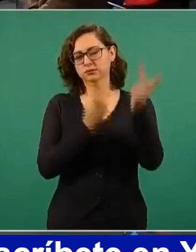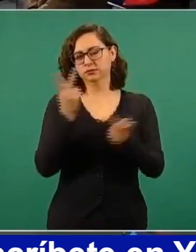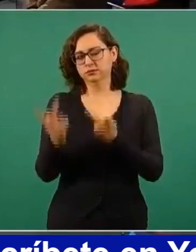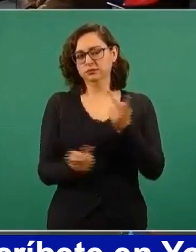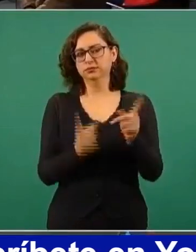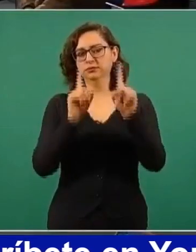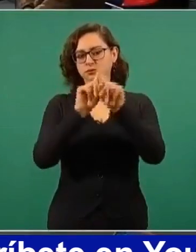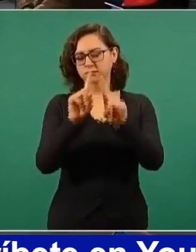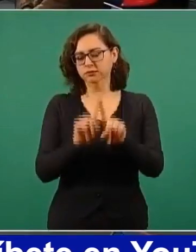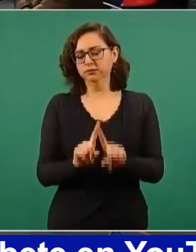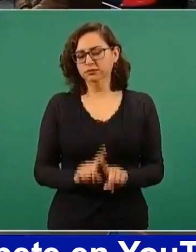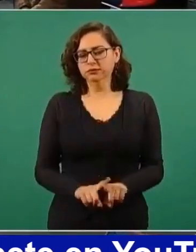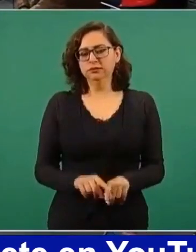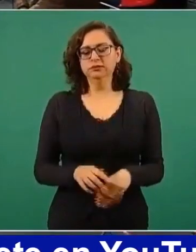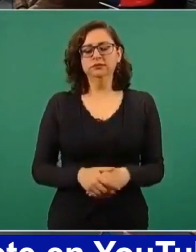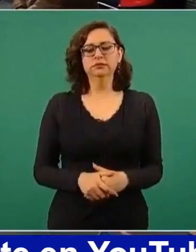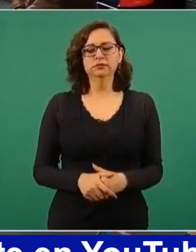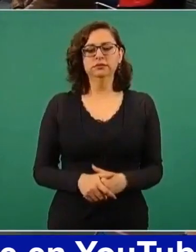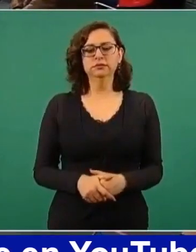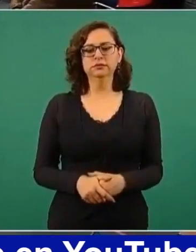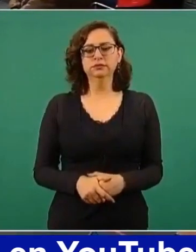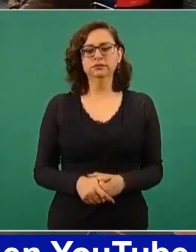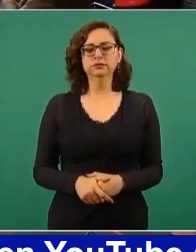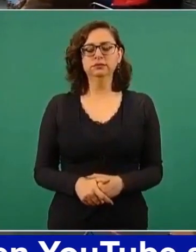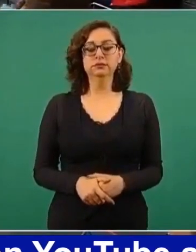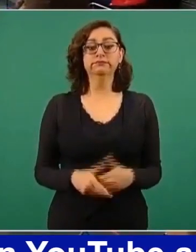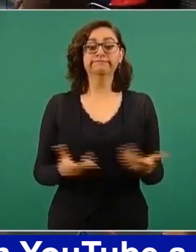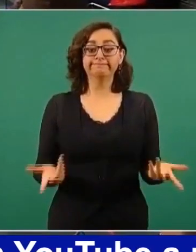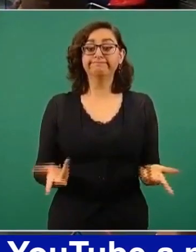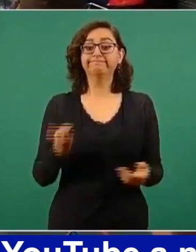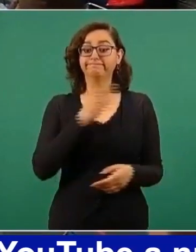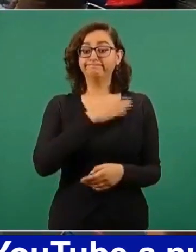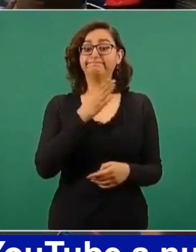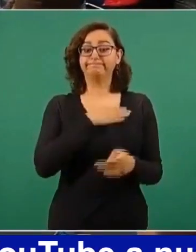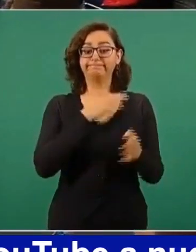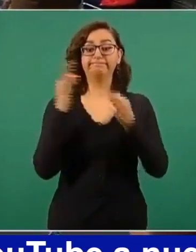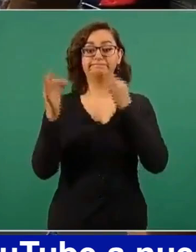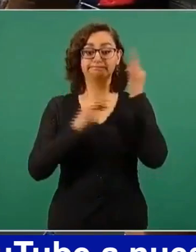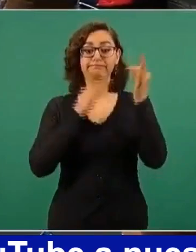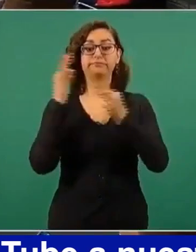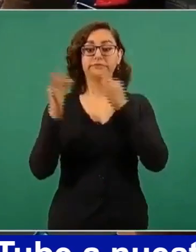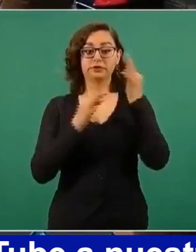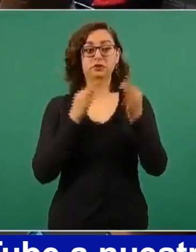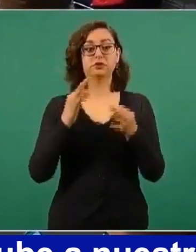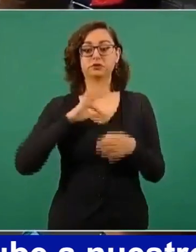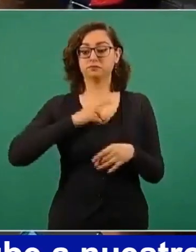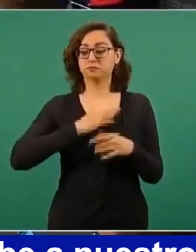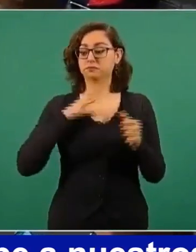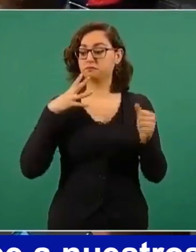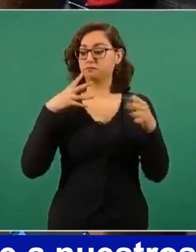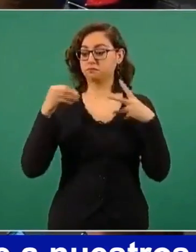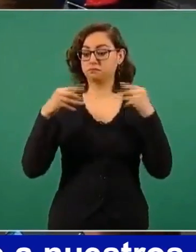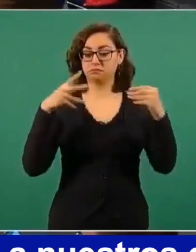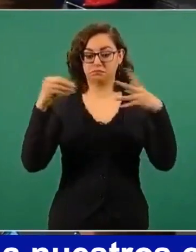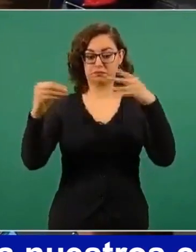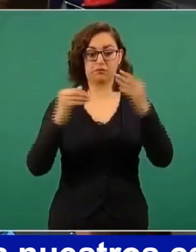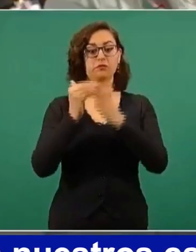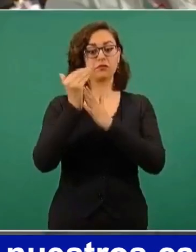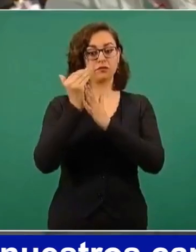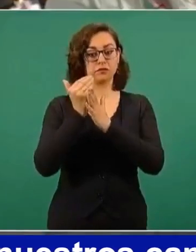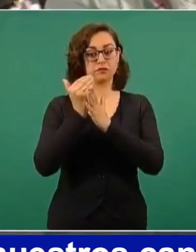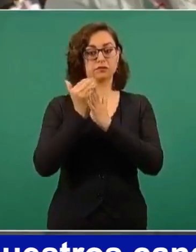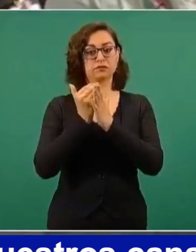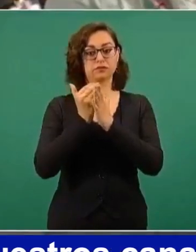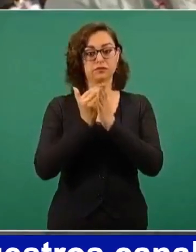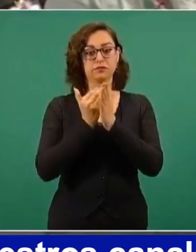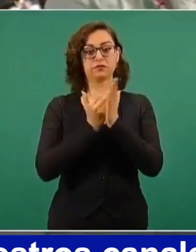relacionadas con esto. Es una buena noticia, sin duda, la reducción que tenemos de contagios y de